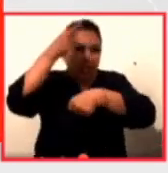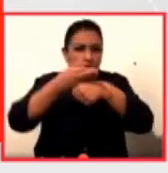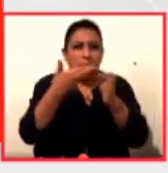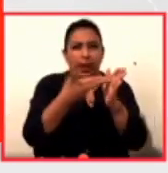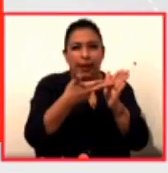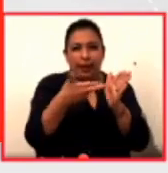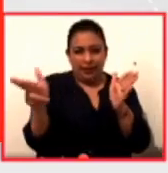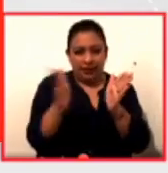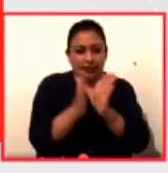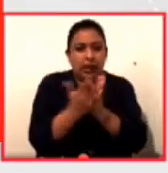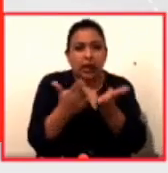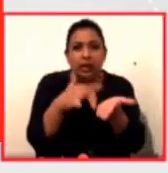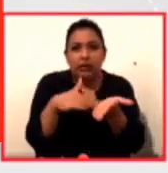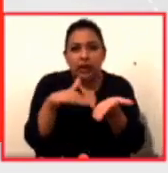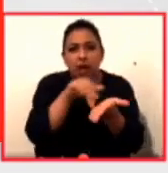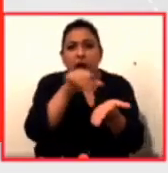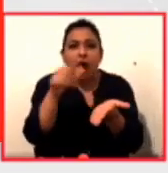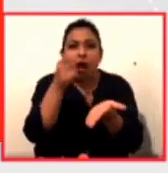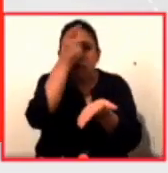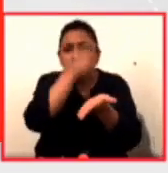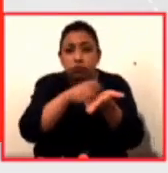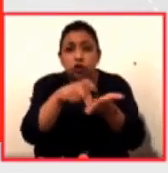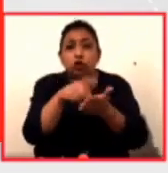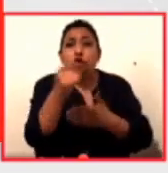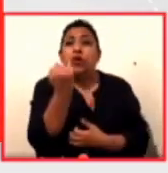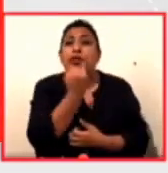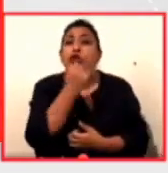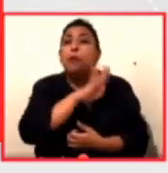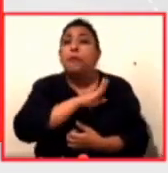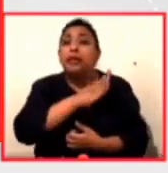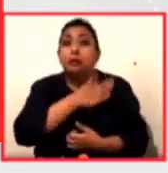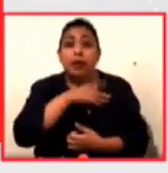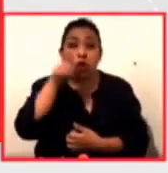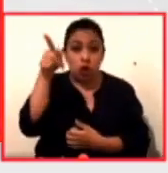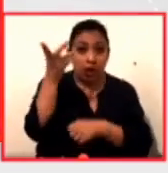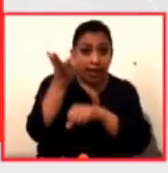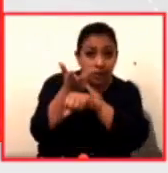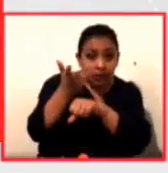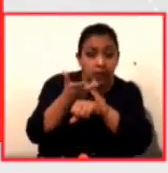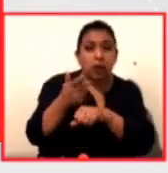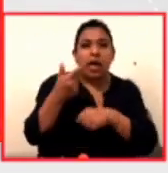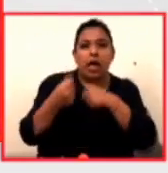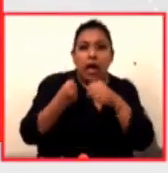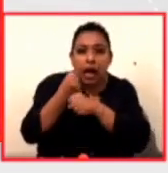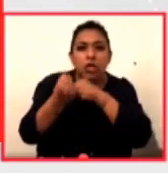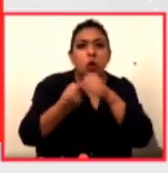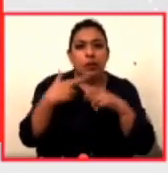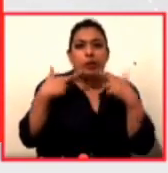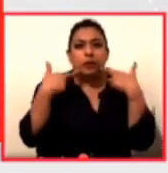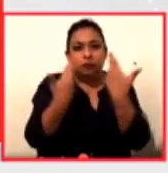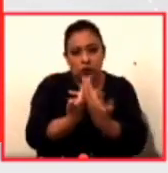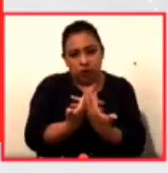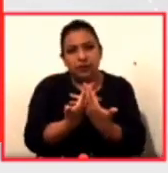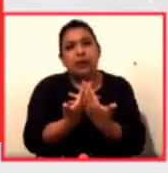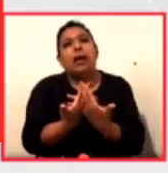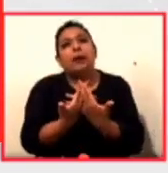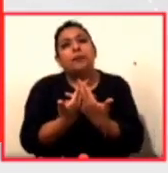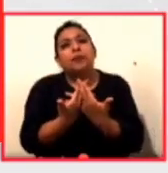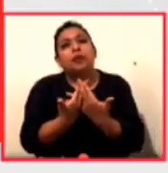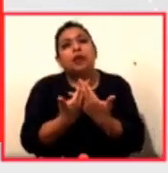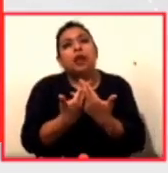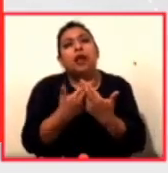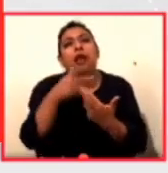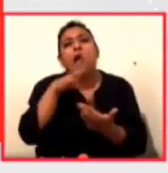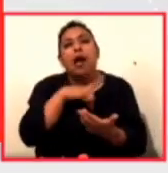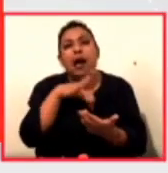literatura para autores hispanoamericanos en Estados Unidos, organiza cada año un festival internacional de escritores en el barrio